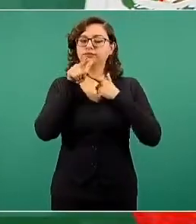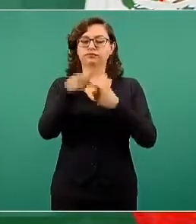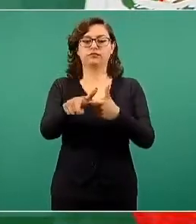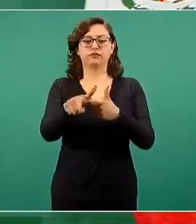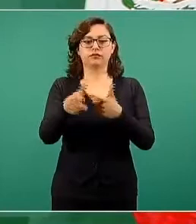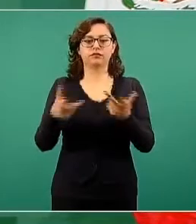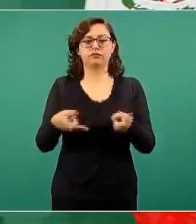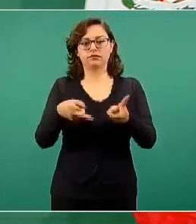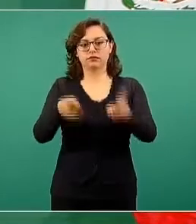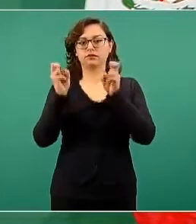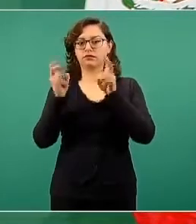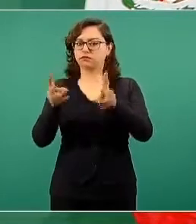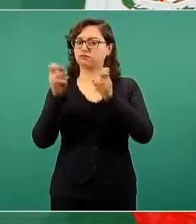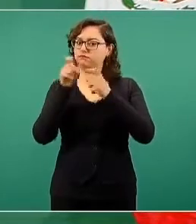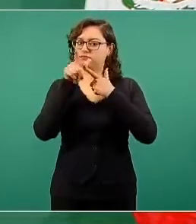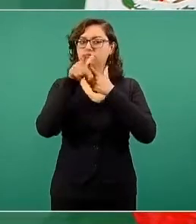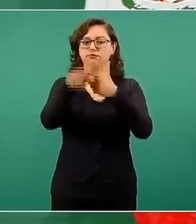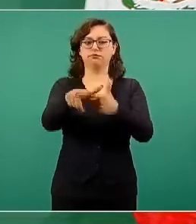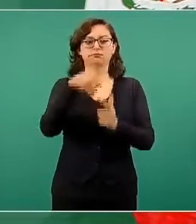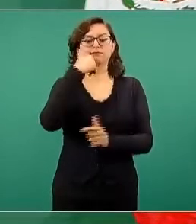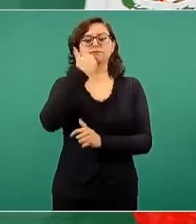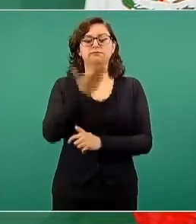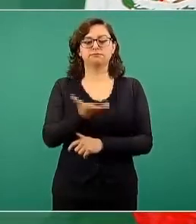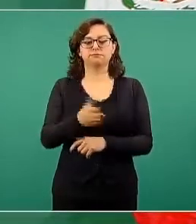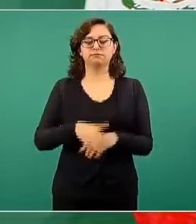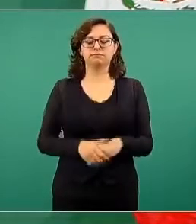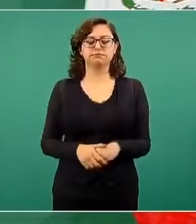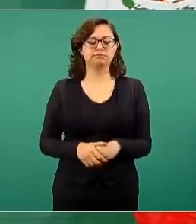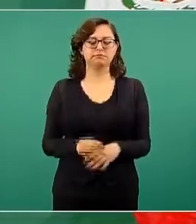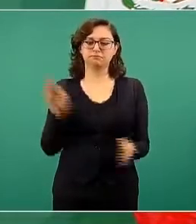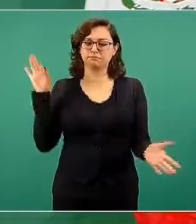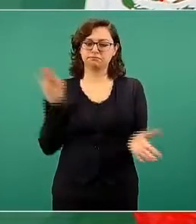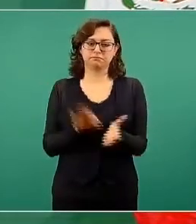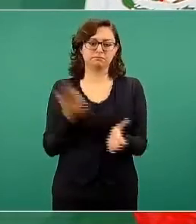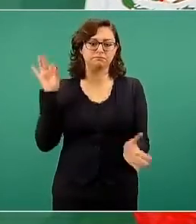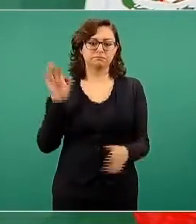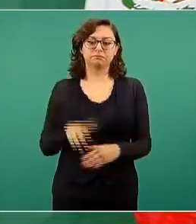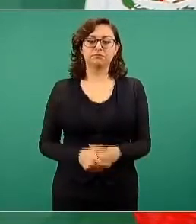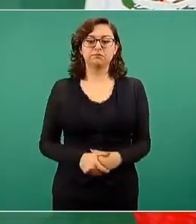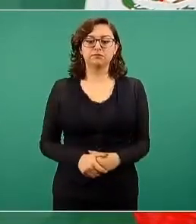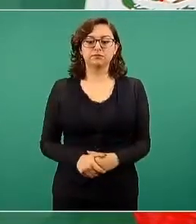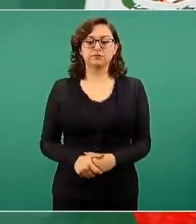quieren seguir robando. Así de sencillo.